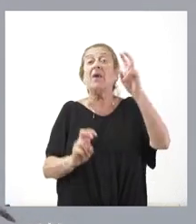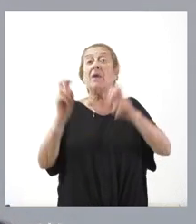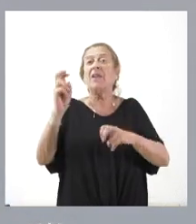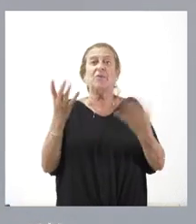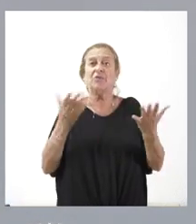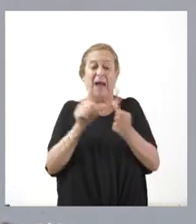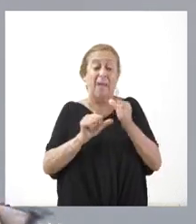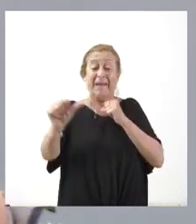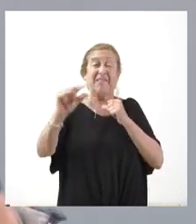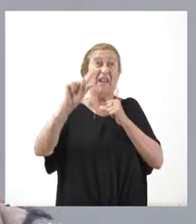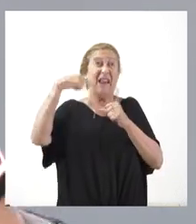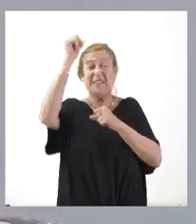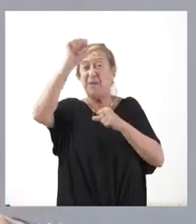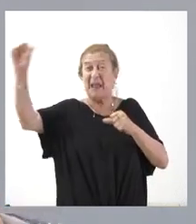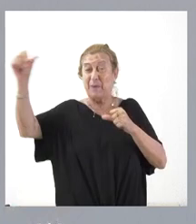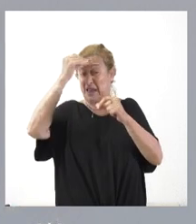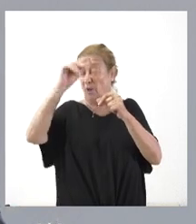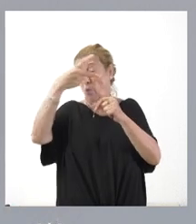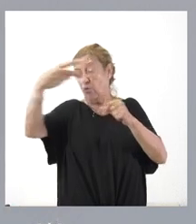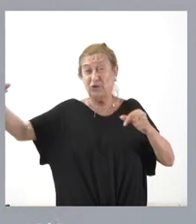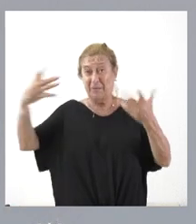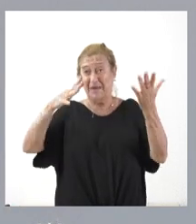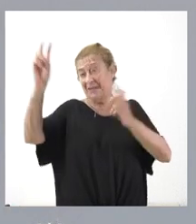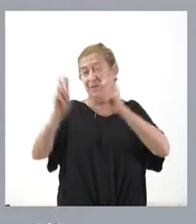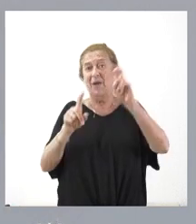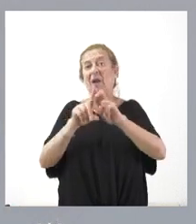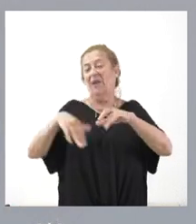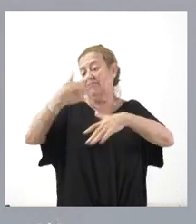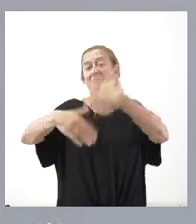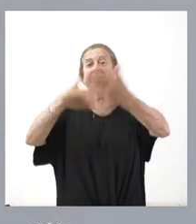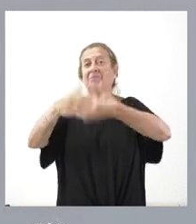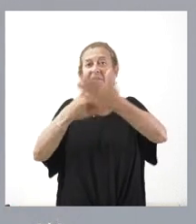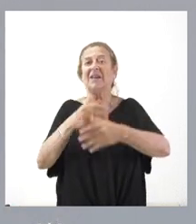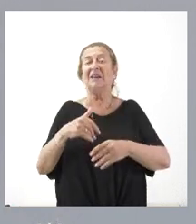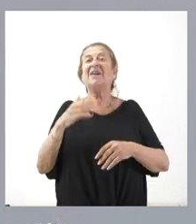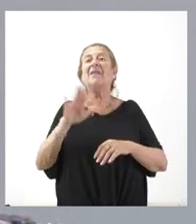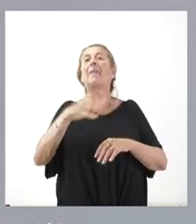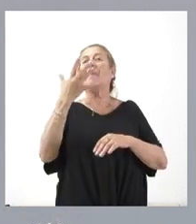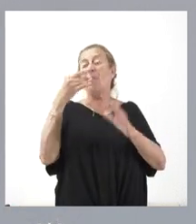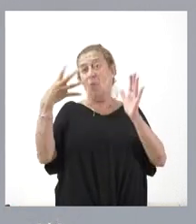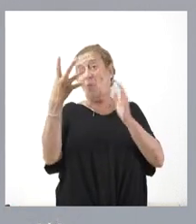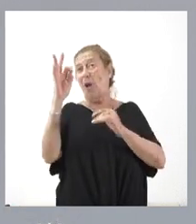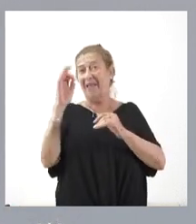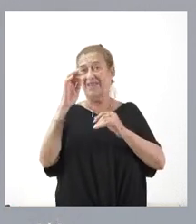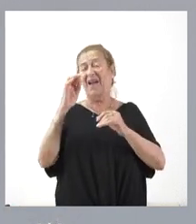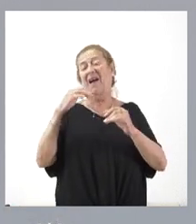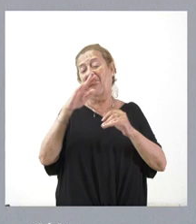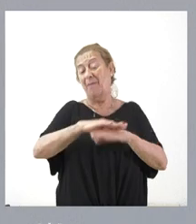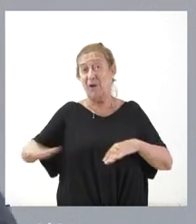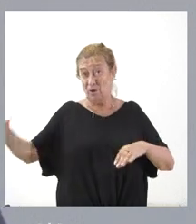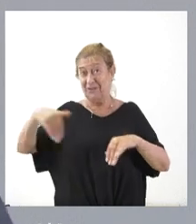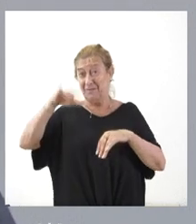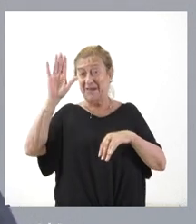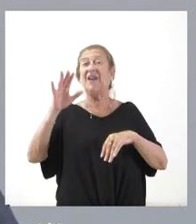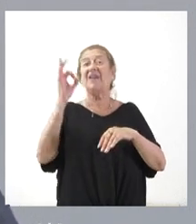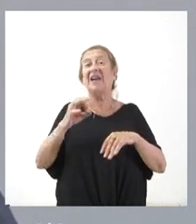partir de la semana que viene, la siguiente, de manera continua más de 40.000 menores, contando los